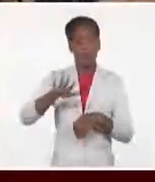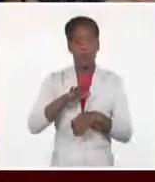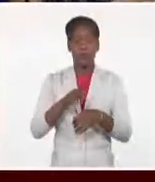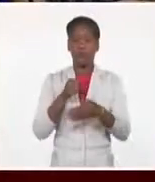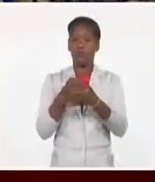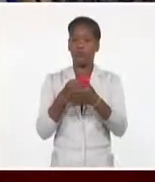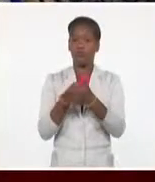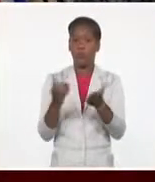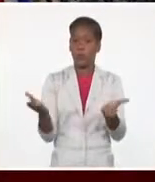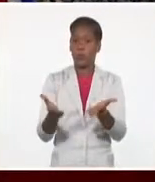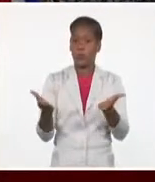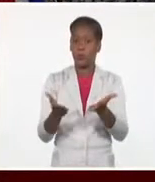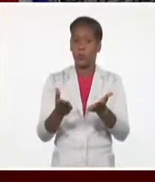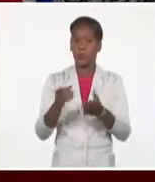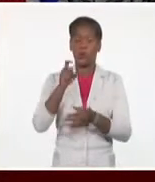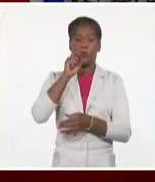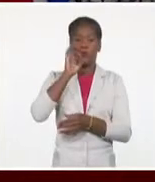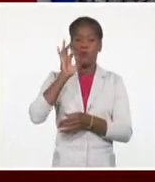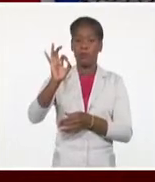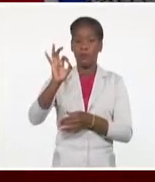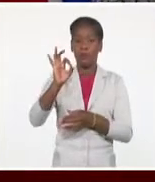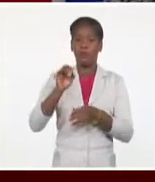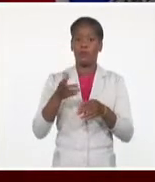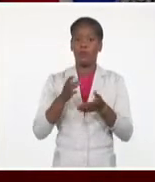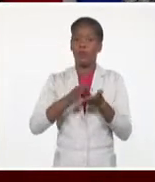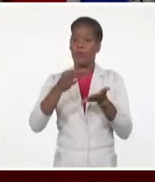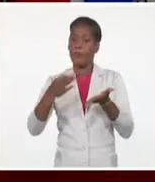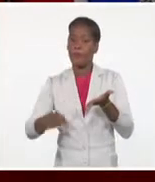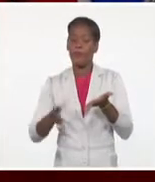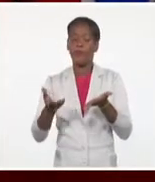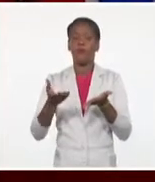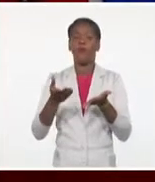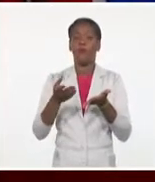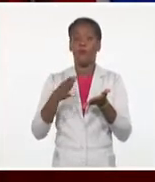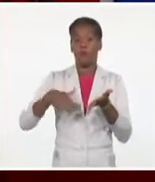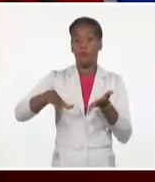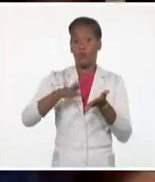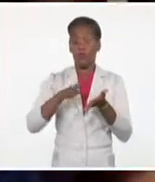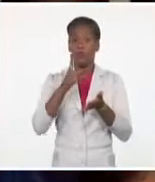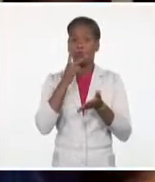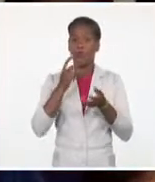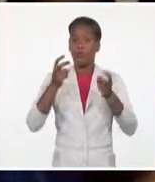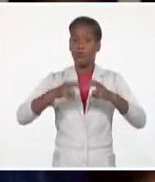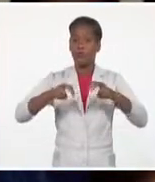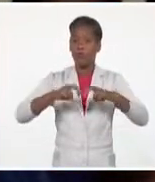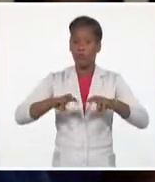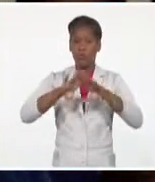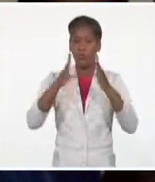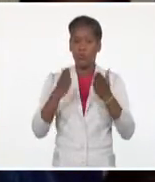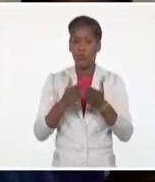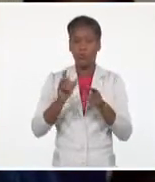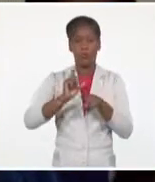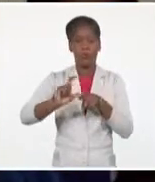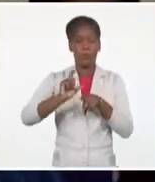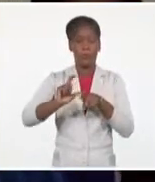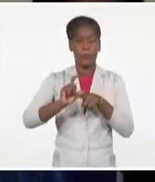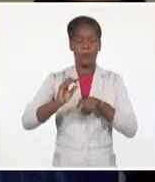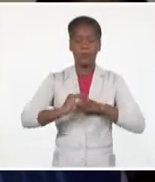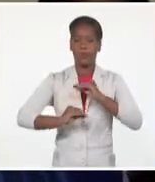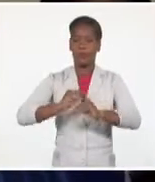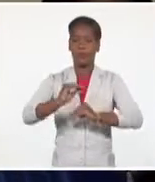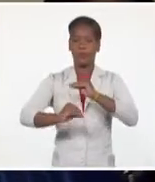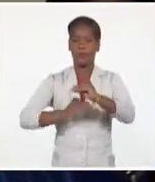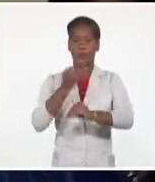cafetalera y arrocera, así como incrementar la existencia y diversificación de cultivos varios. También se dialogó sobre